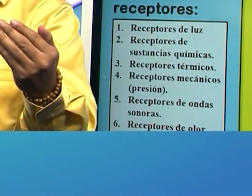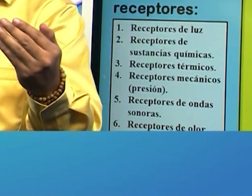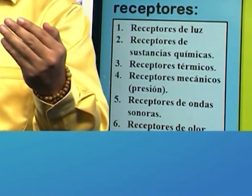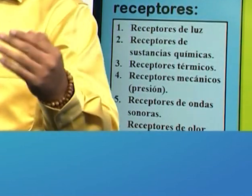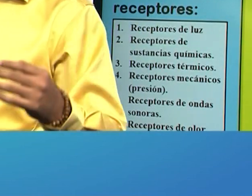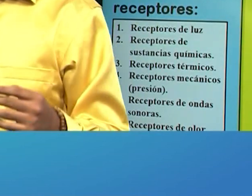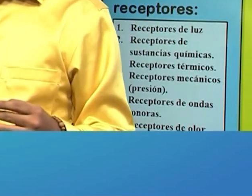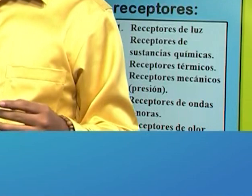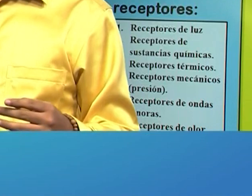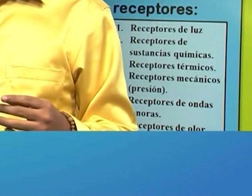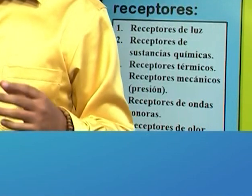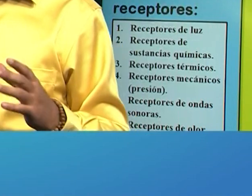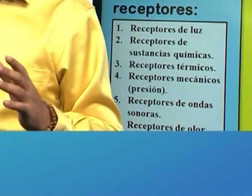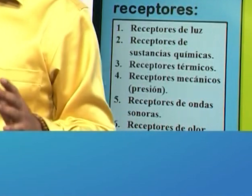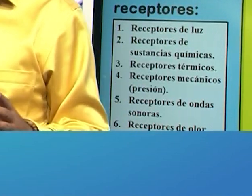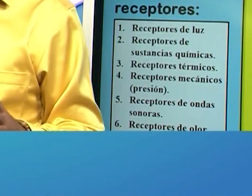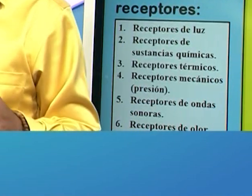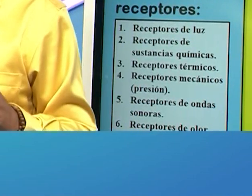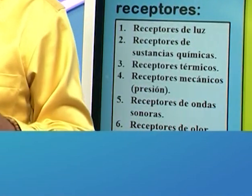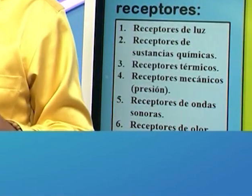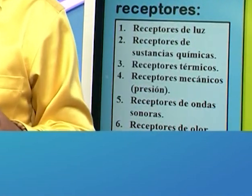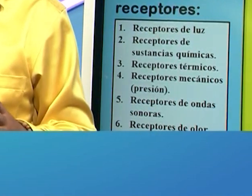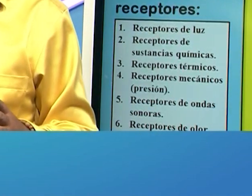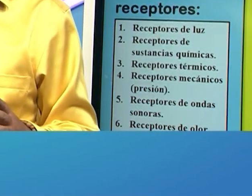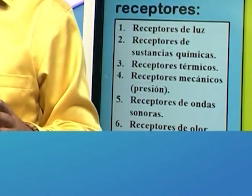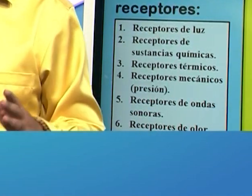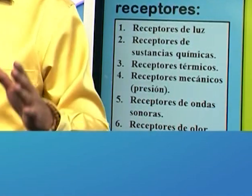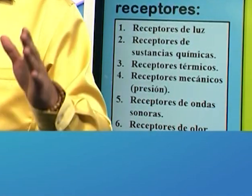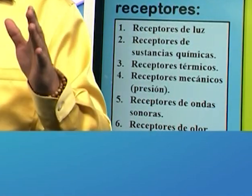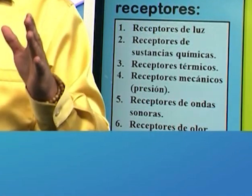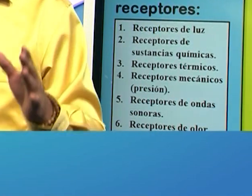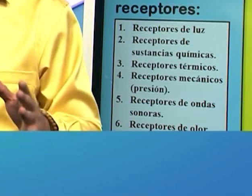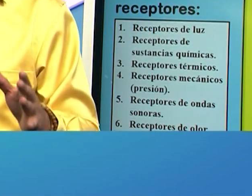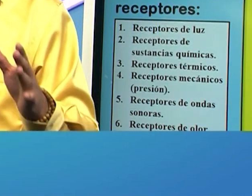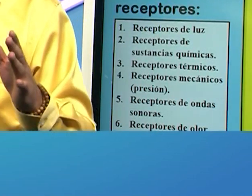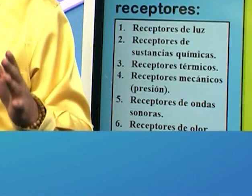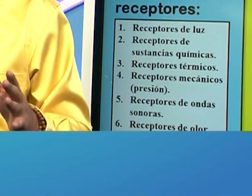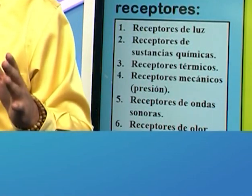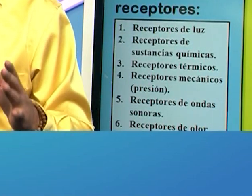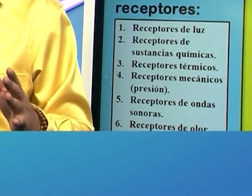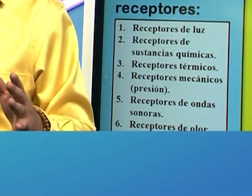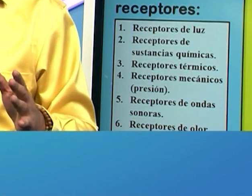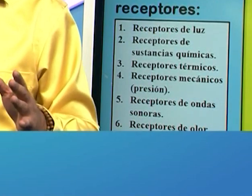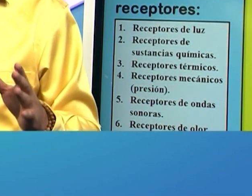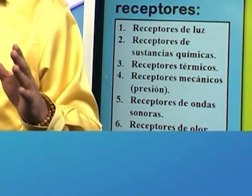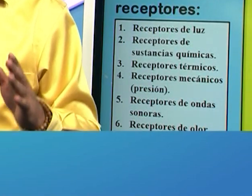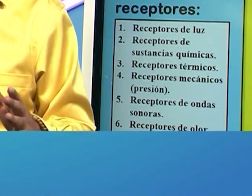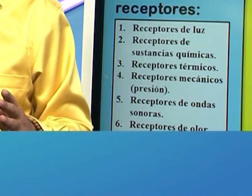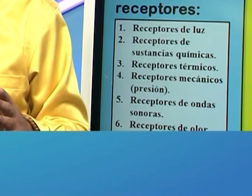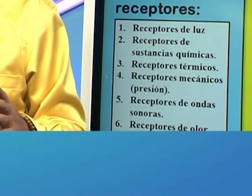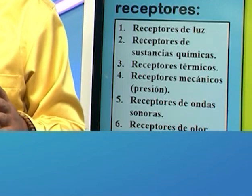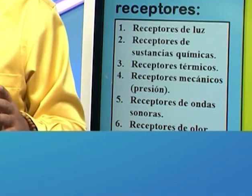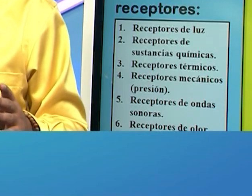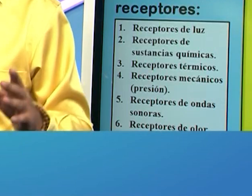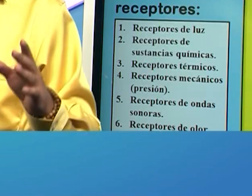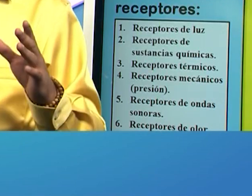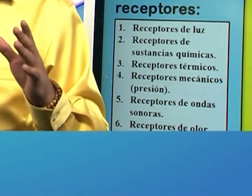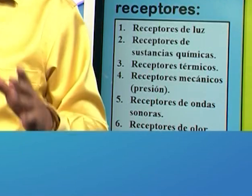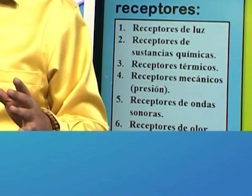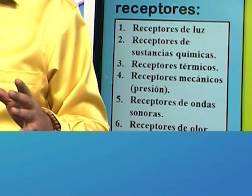la respuesta a ver para los dos es la misma pregunta por qué es importante aprender